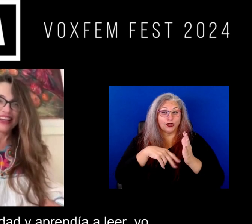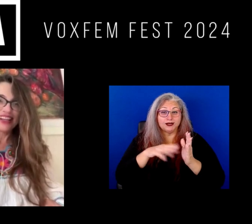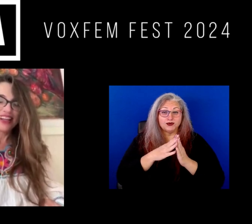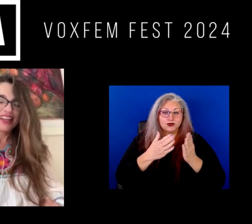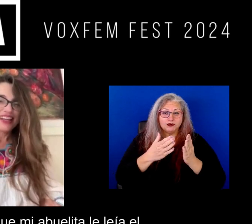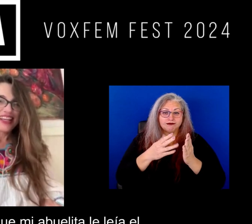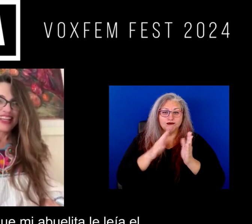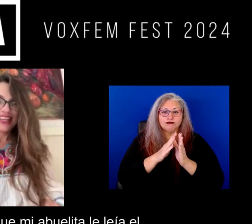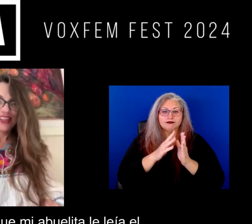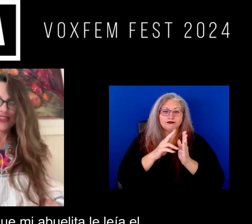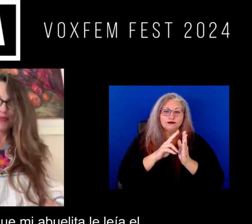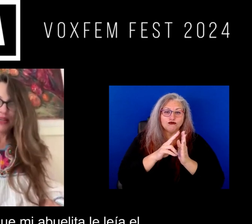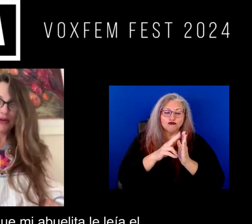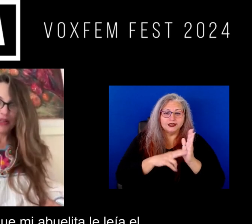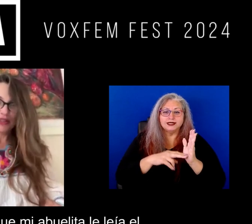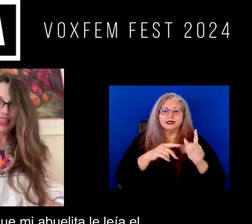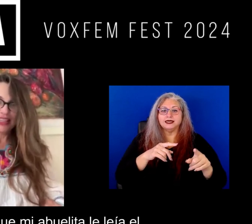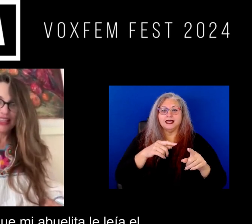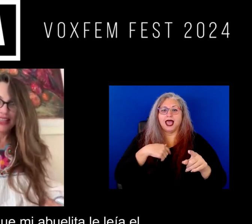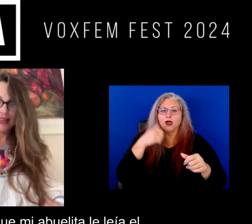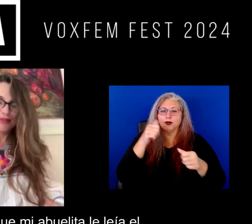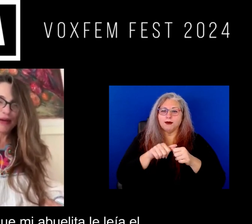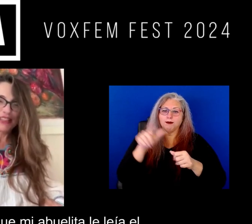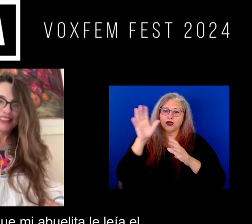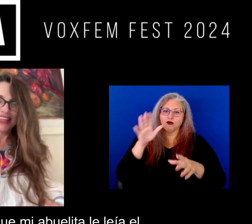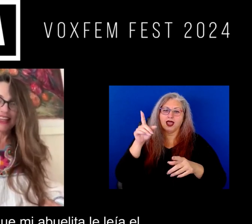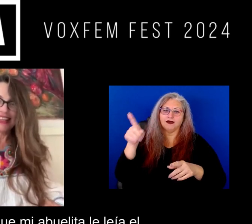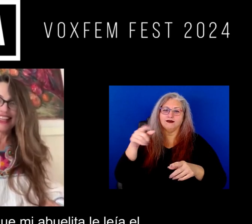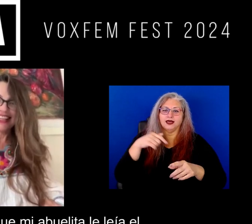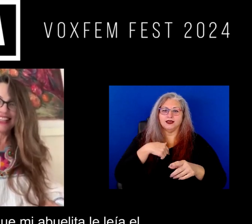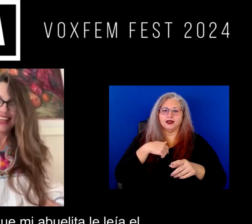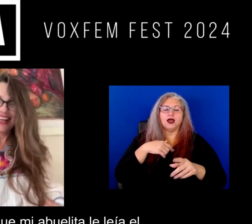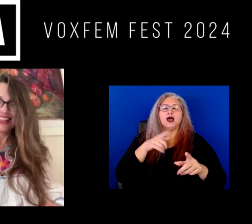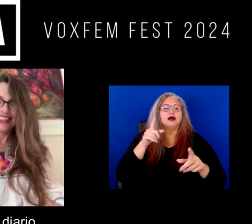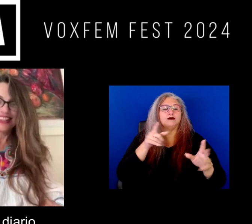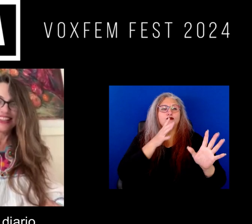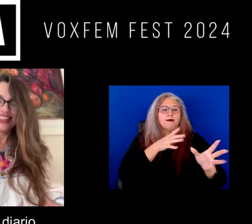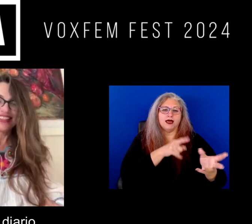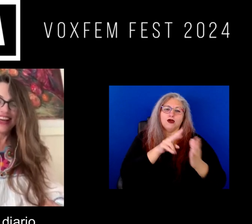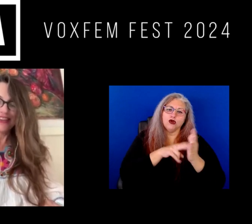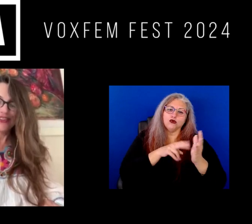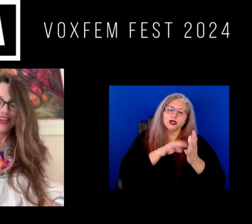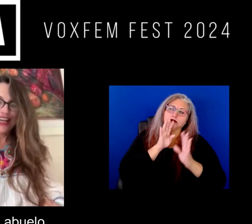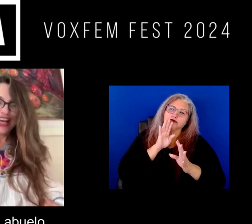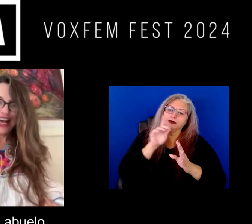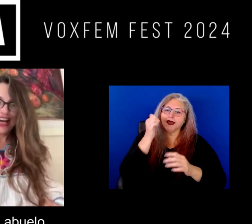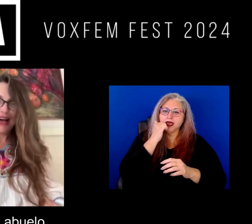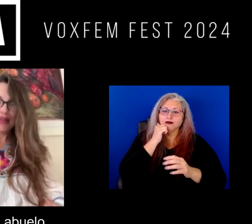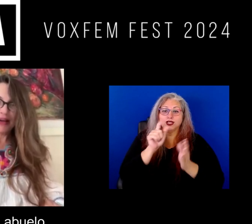a leer, yo siempre recuerdo que mi abuelita le leía el diario